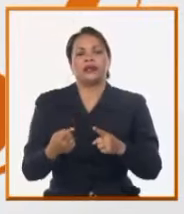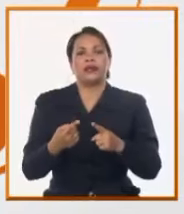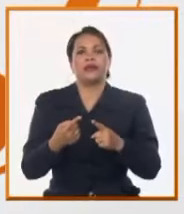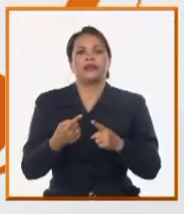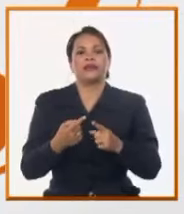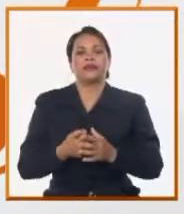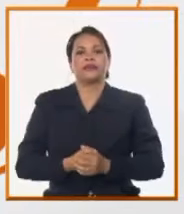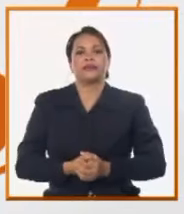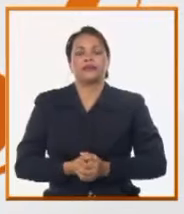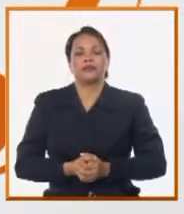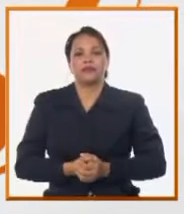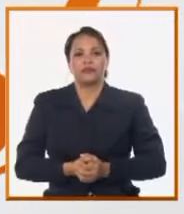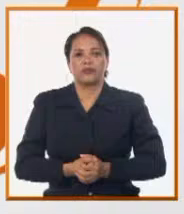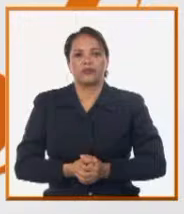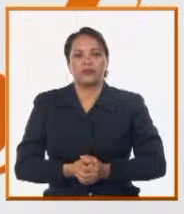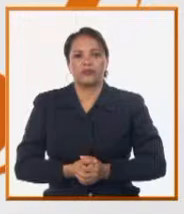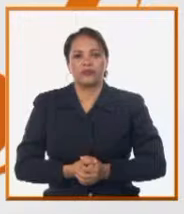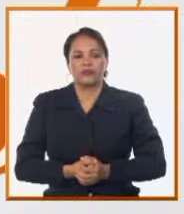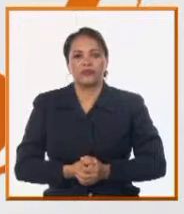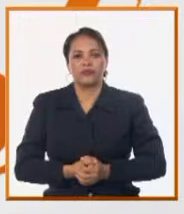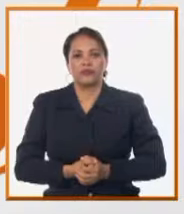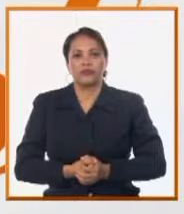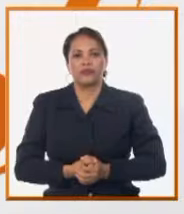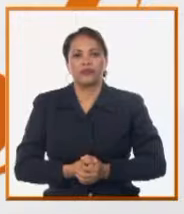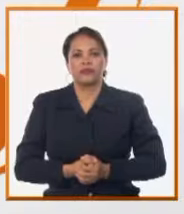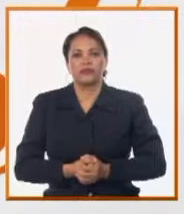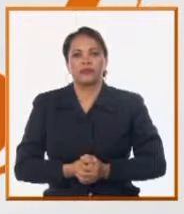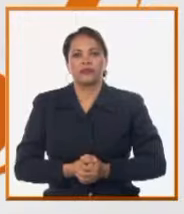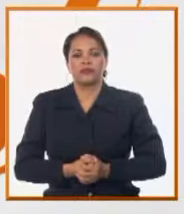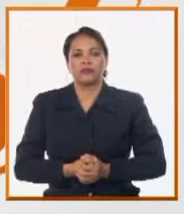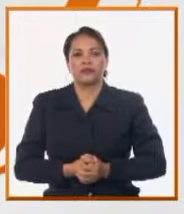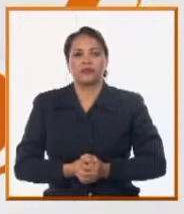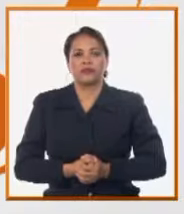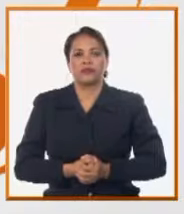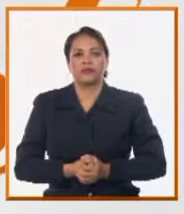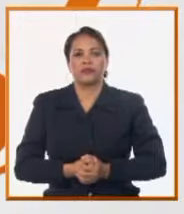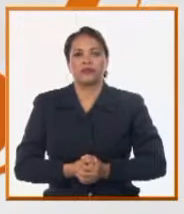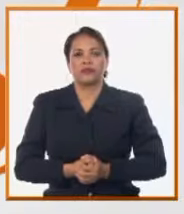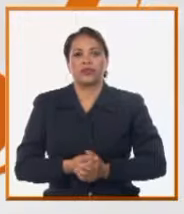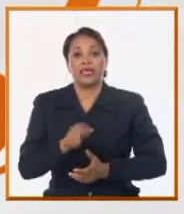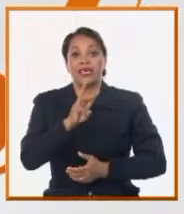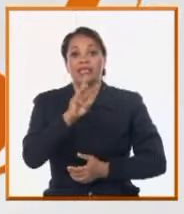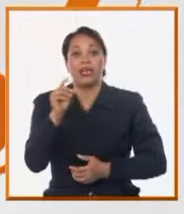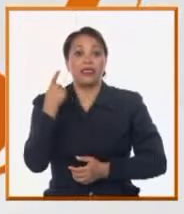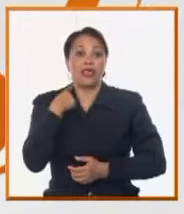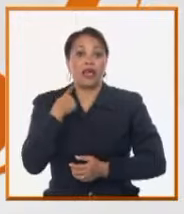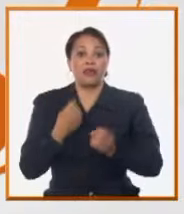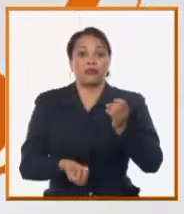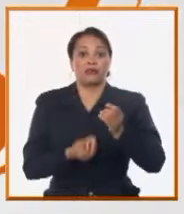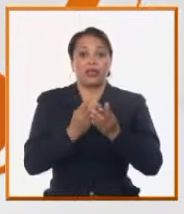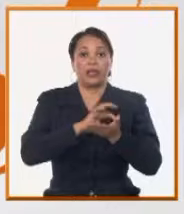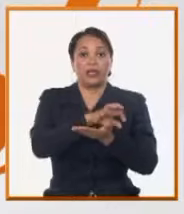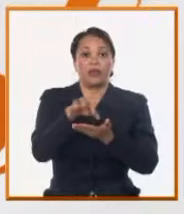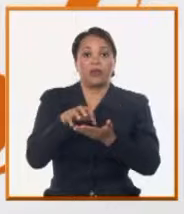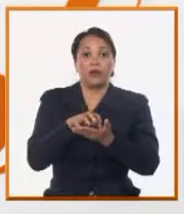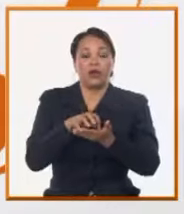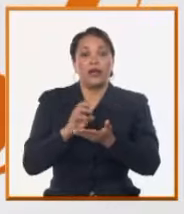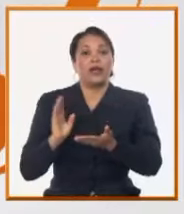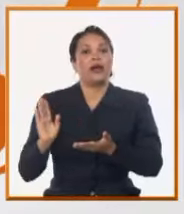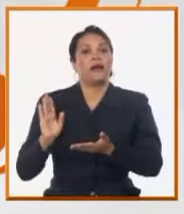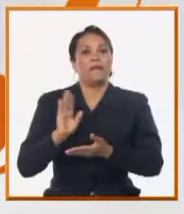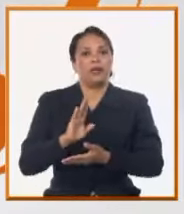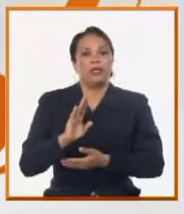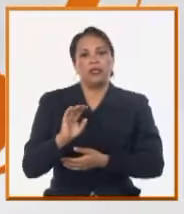propio, y en los 30 años que lleva este reparto hecho, solamente han venido en muy pocas